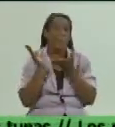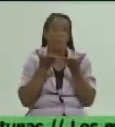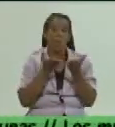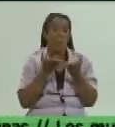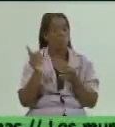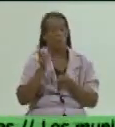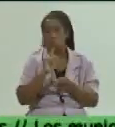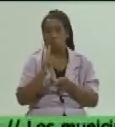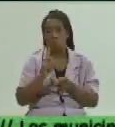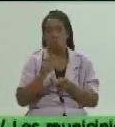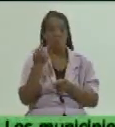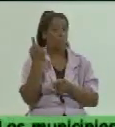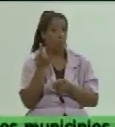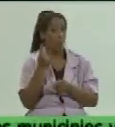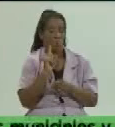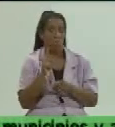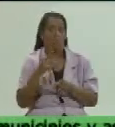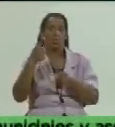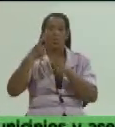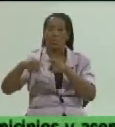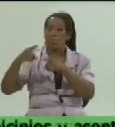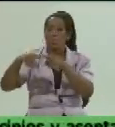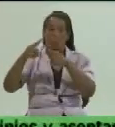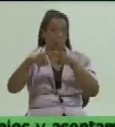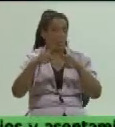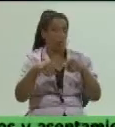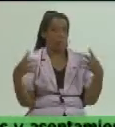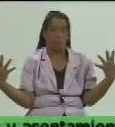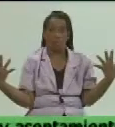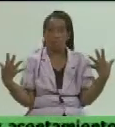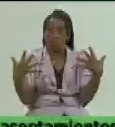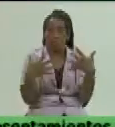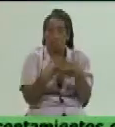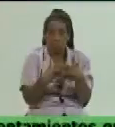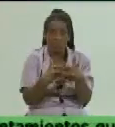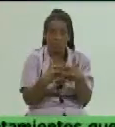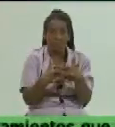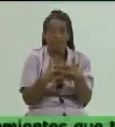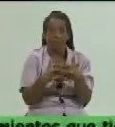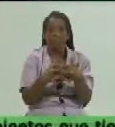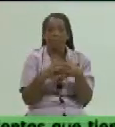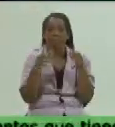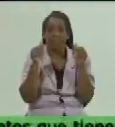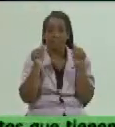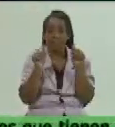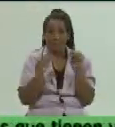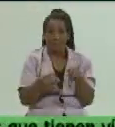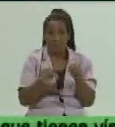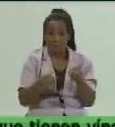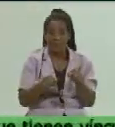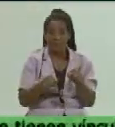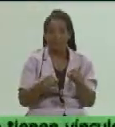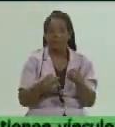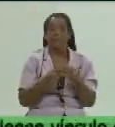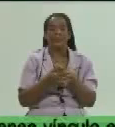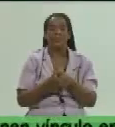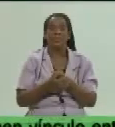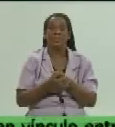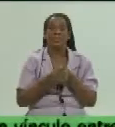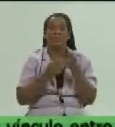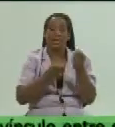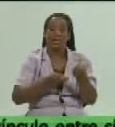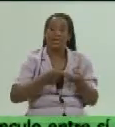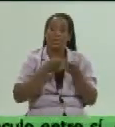otro viene a estar concentrado y regulado por este sector esta agricultura